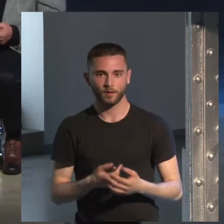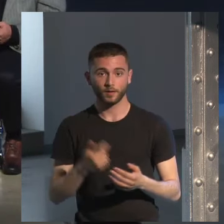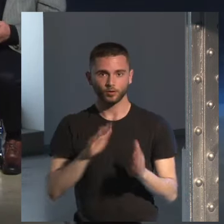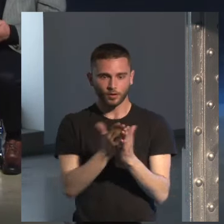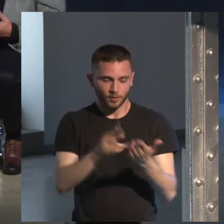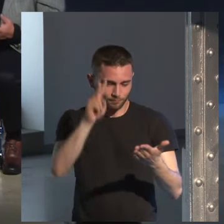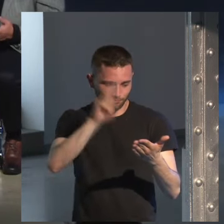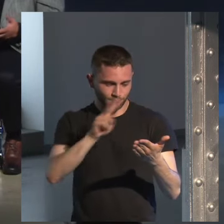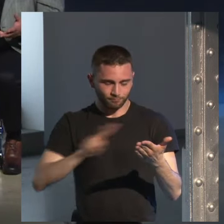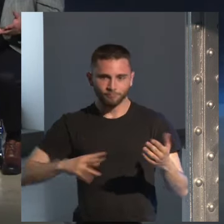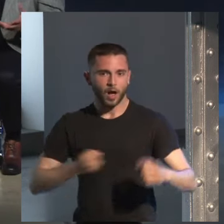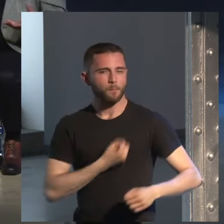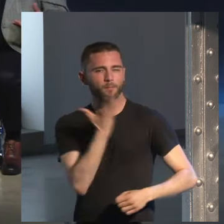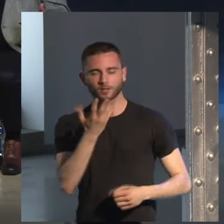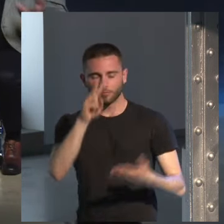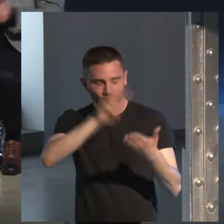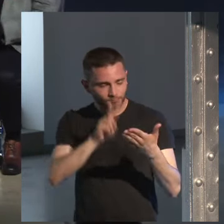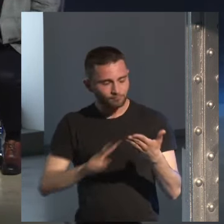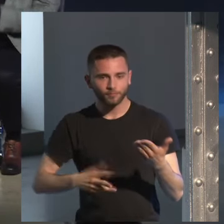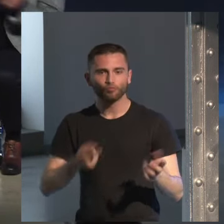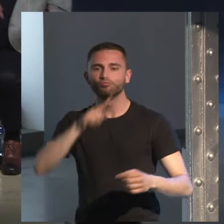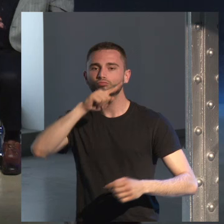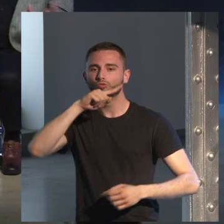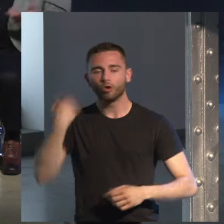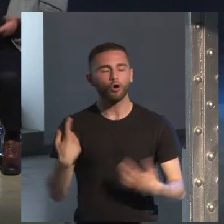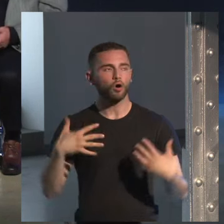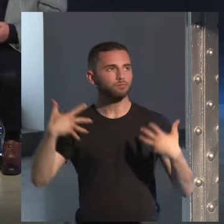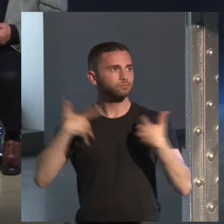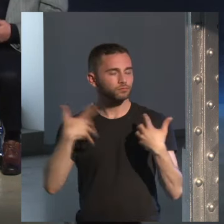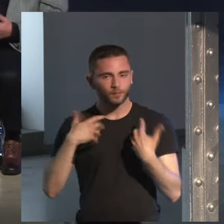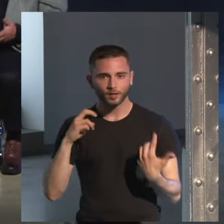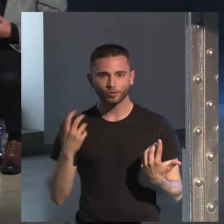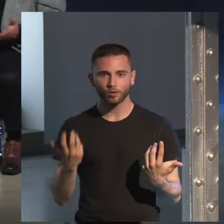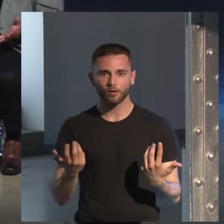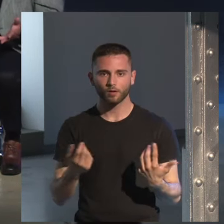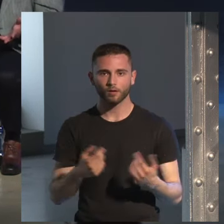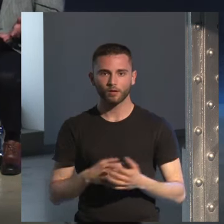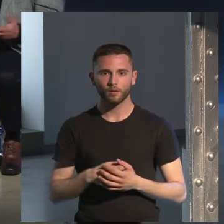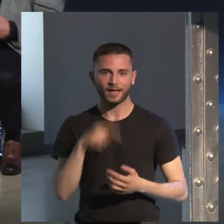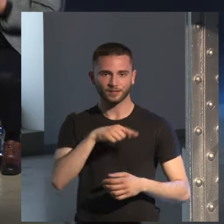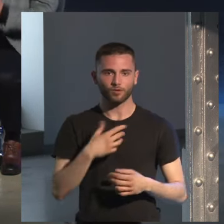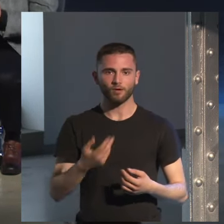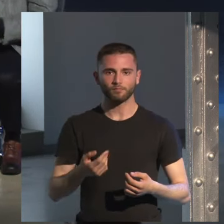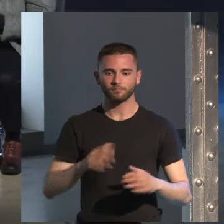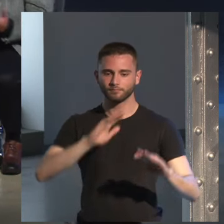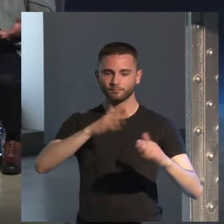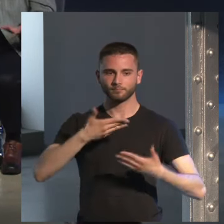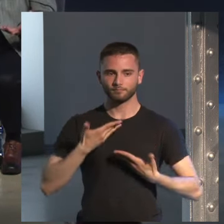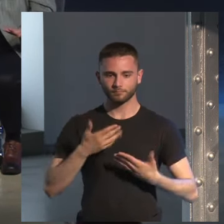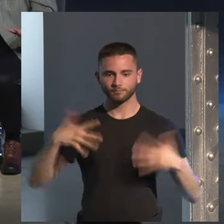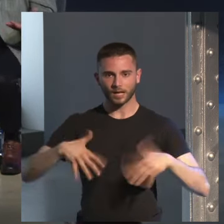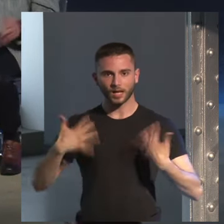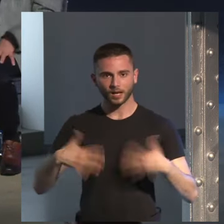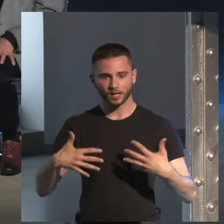llenando de una pasión y de un dolor y de un júbilo después creo que sí que nos ayudan a vivir sobre todo eso nos